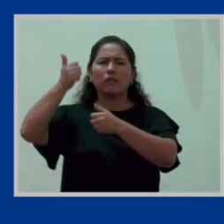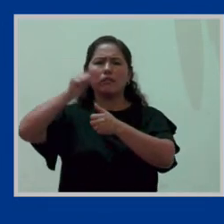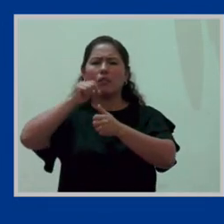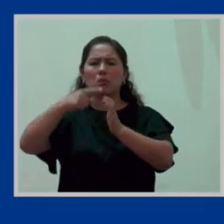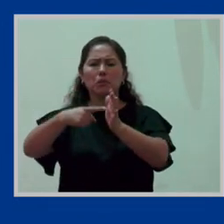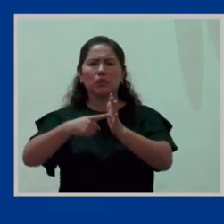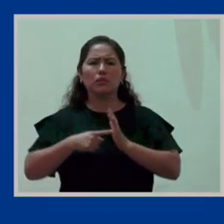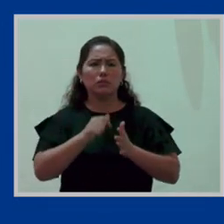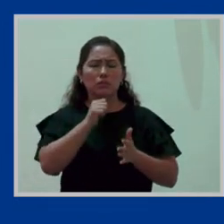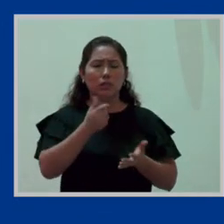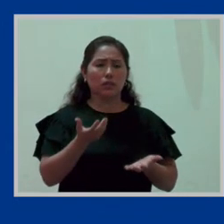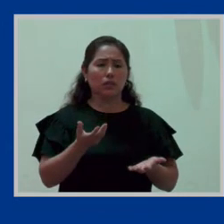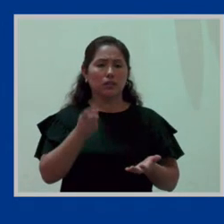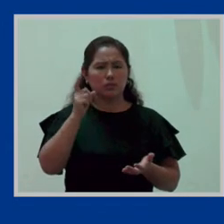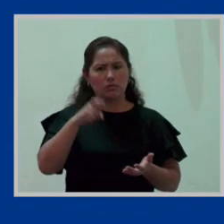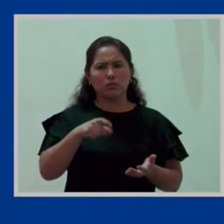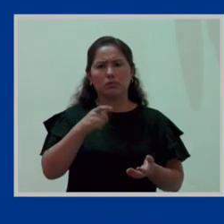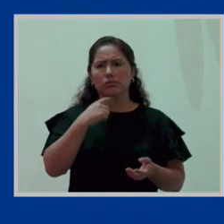esas obligaciones.